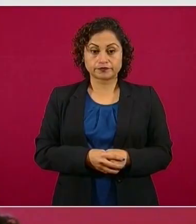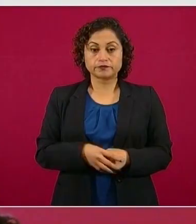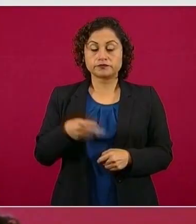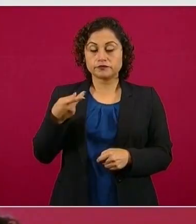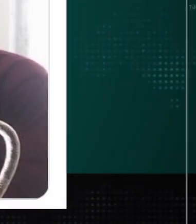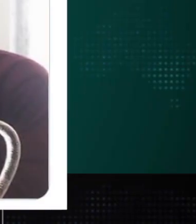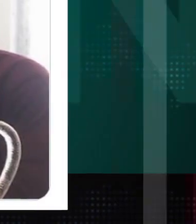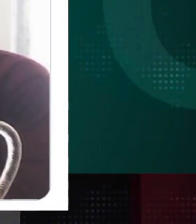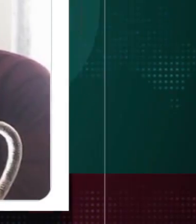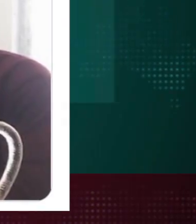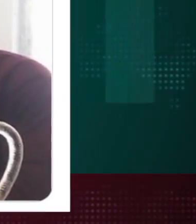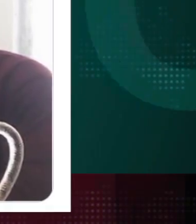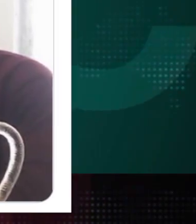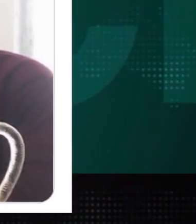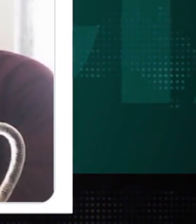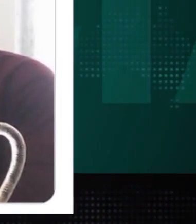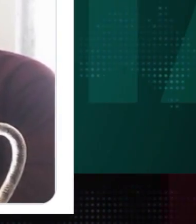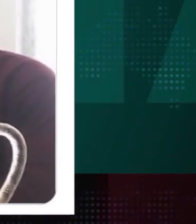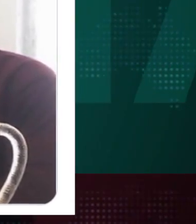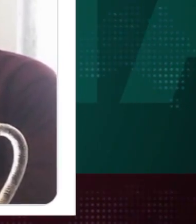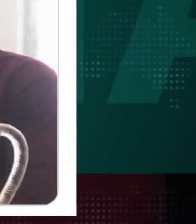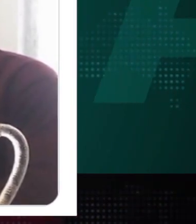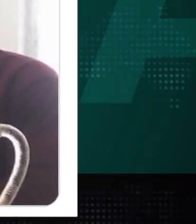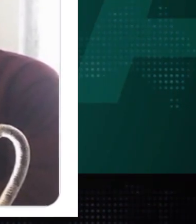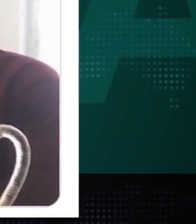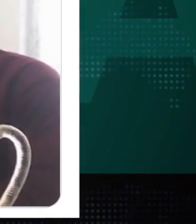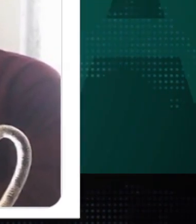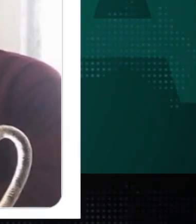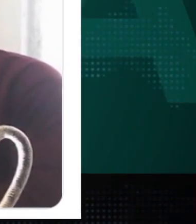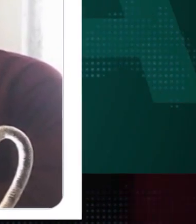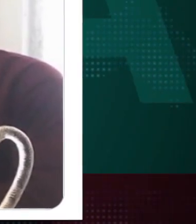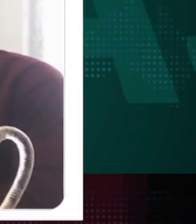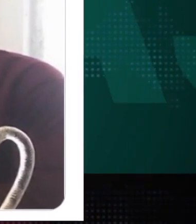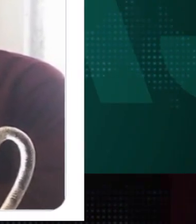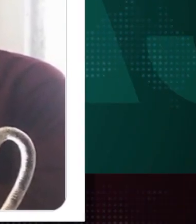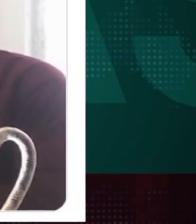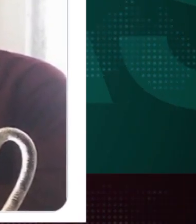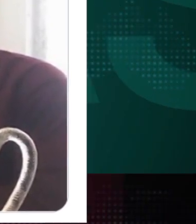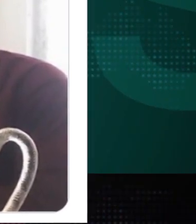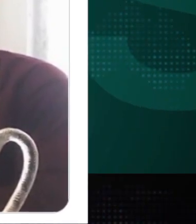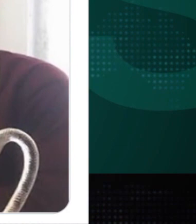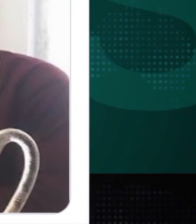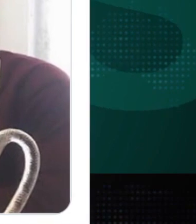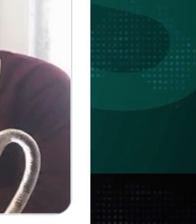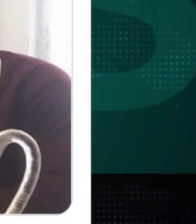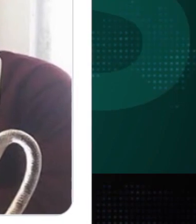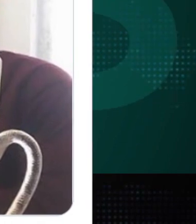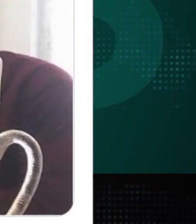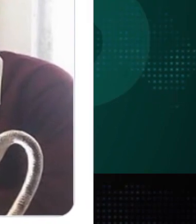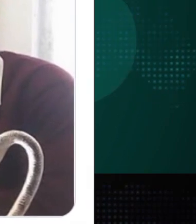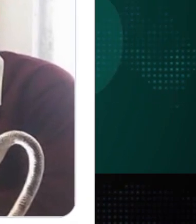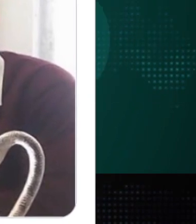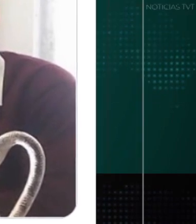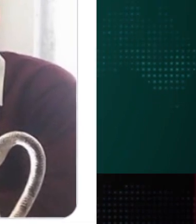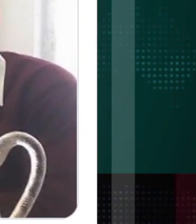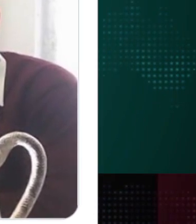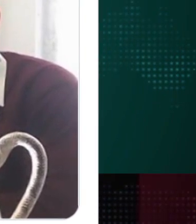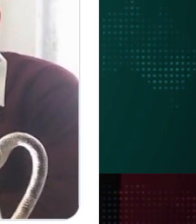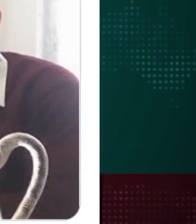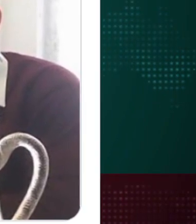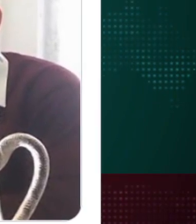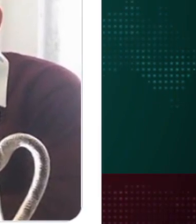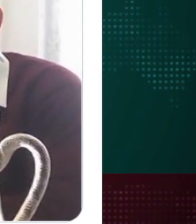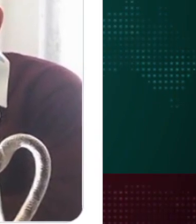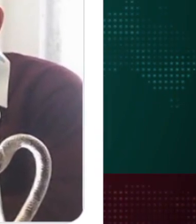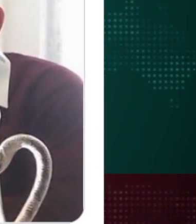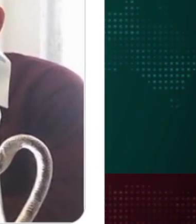inicio se planteó que Alfonso Romo solo ayudaría por dos años y el plazo ha vencido. Sin embargo, destacó que le seguirá ayudando como enlace